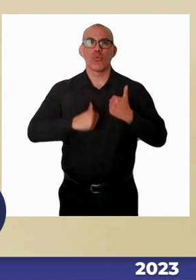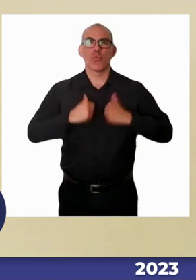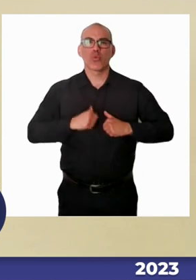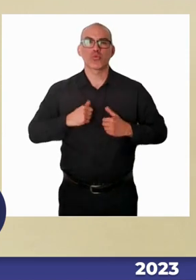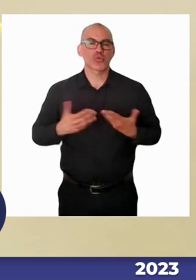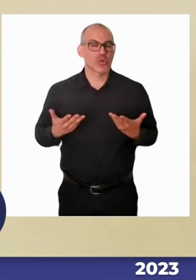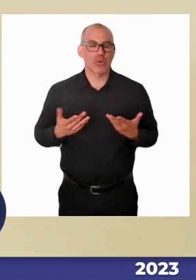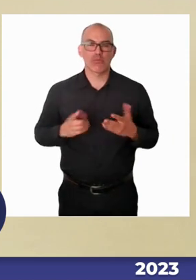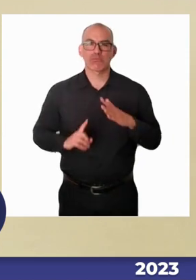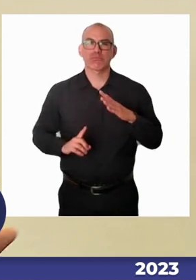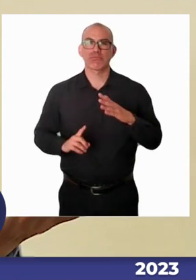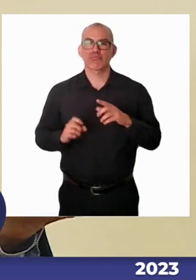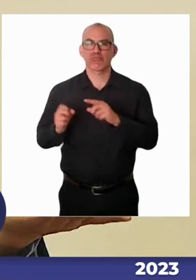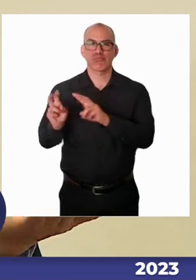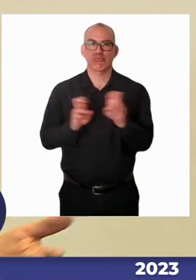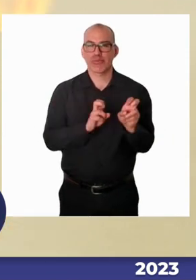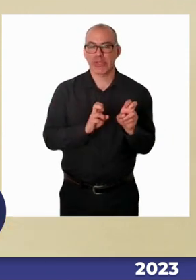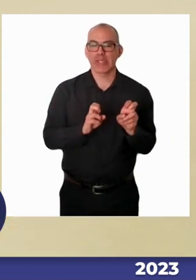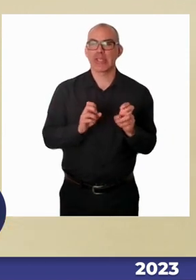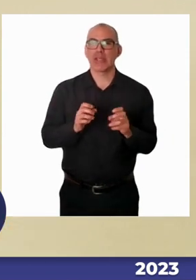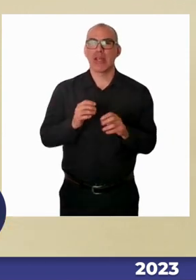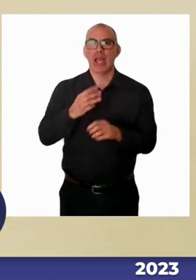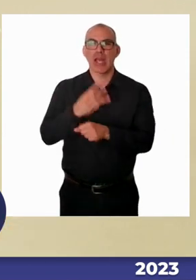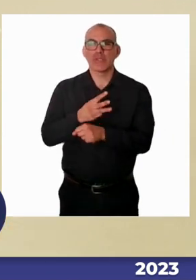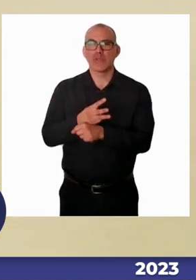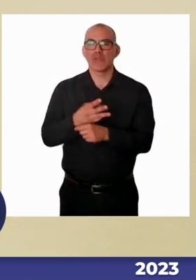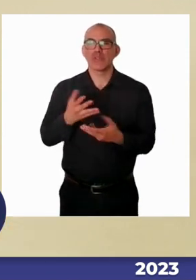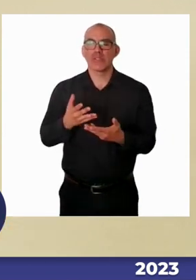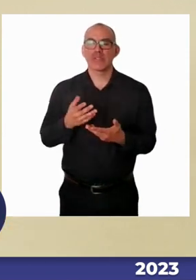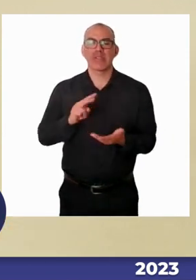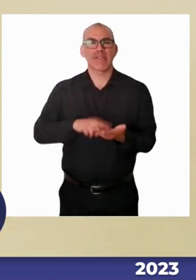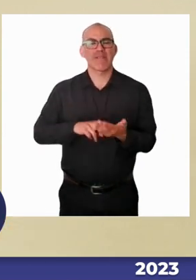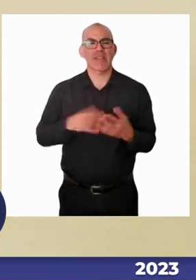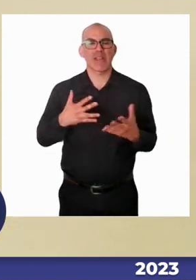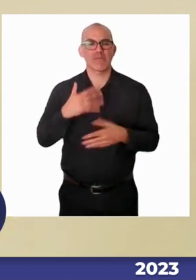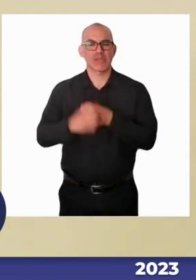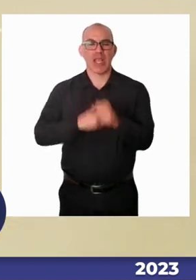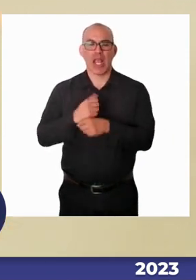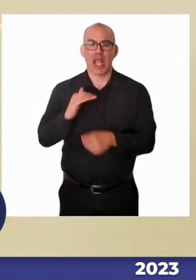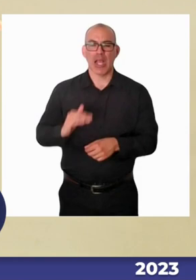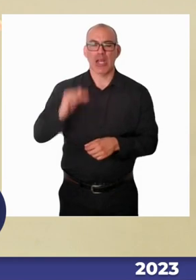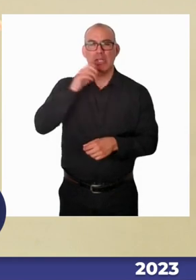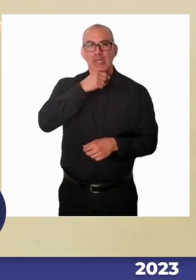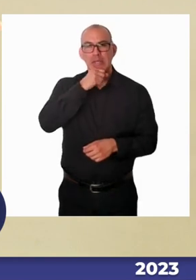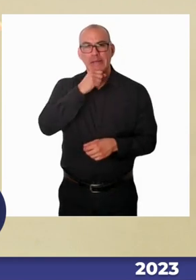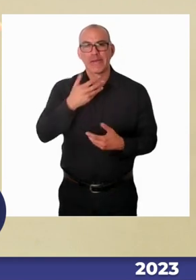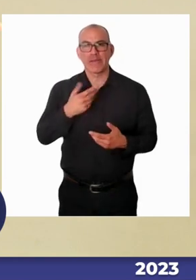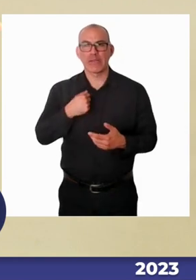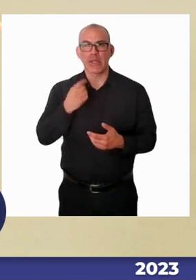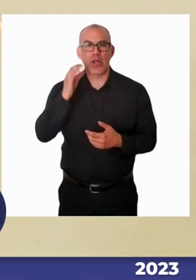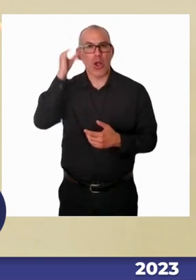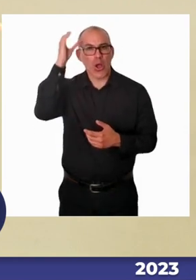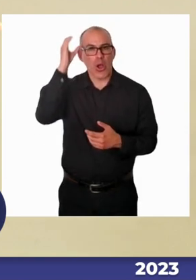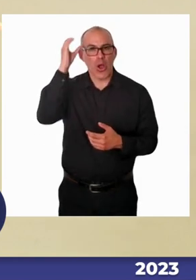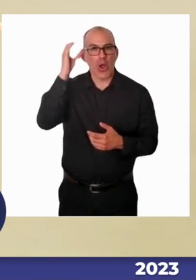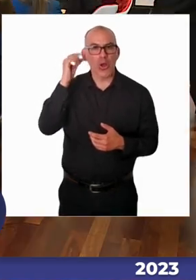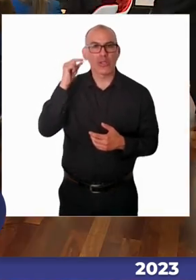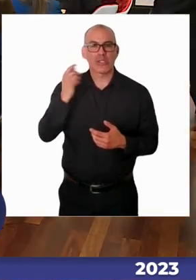generan un ambiente colectivo, han ayudado, sin duda que sí. ¿Otra visión de la